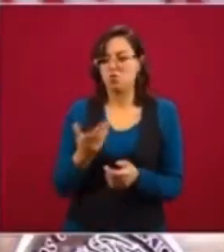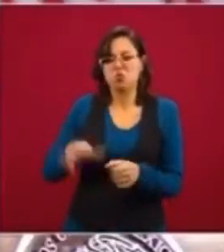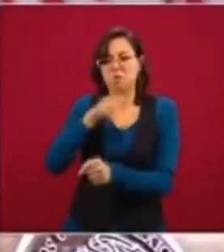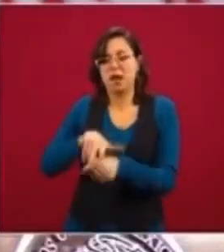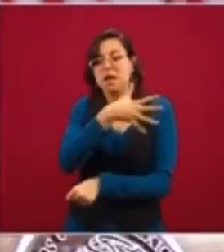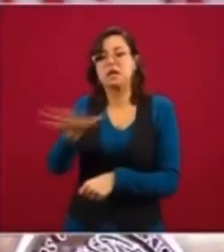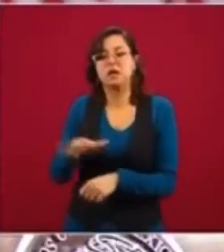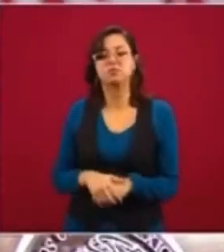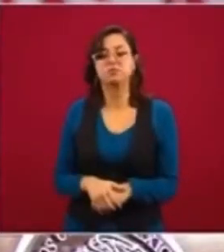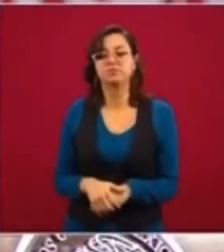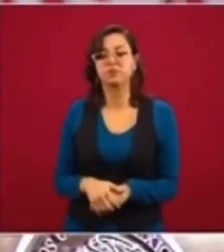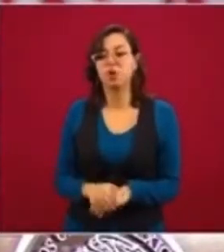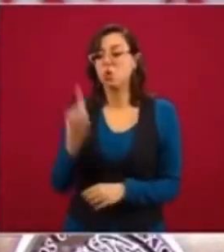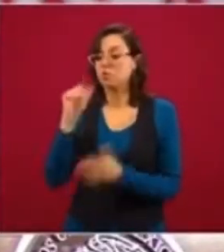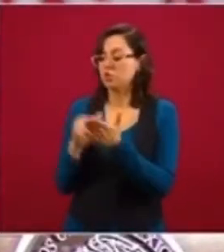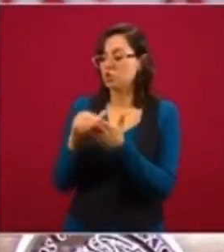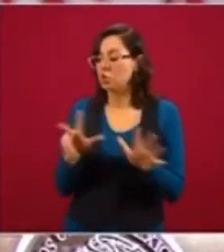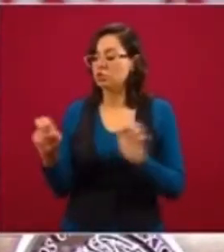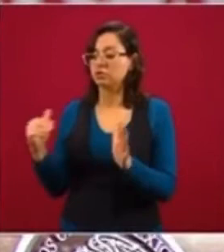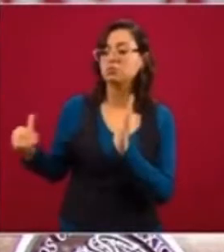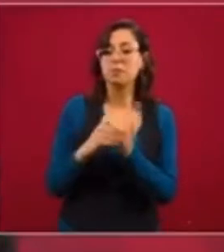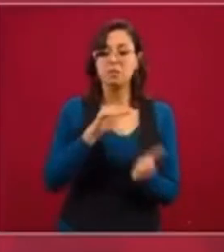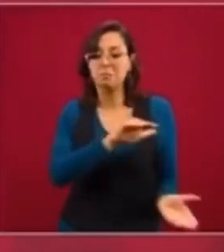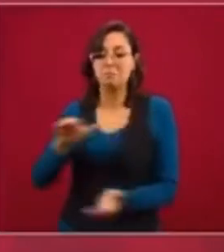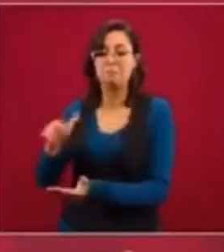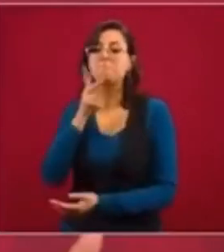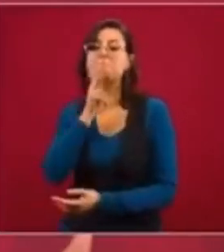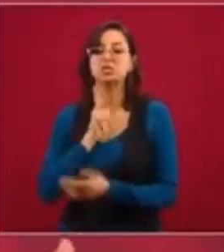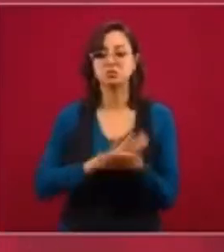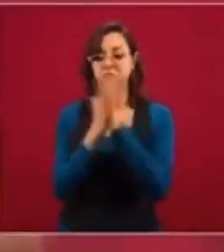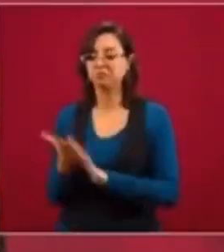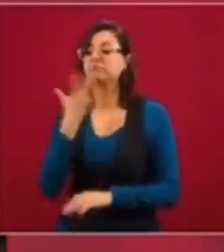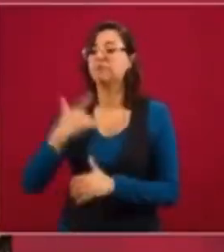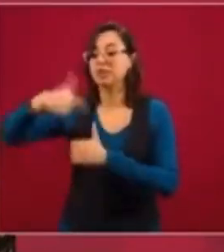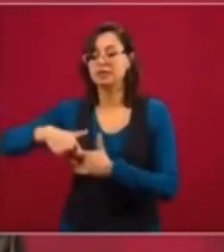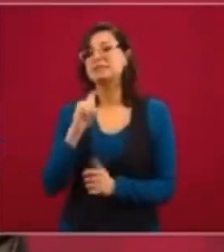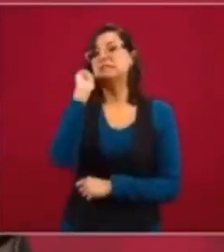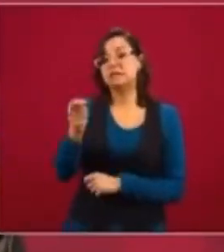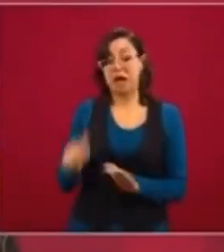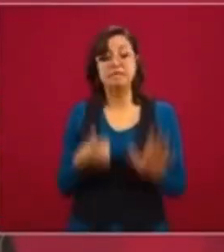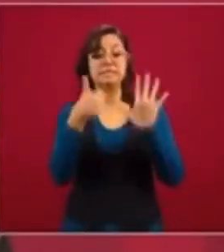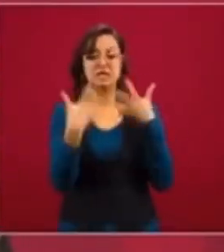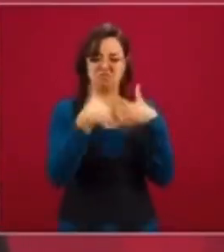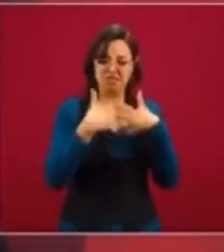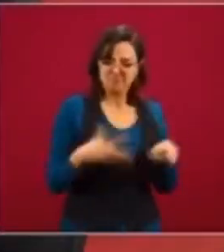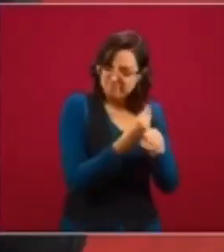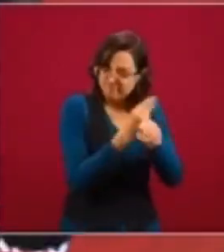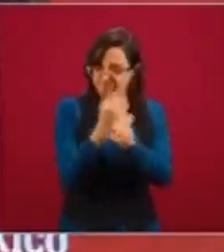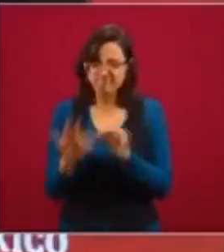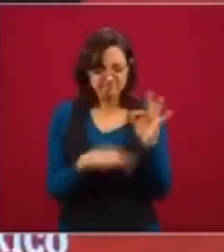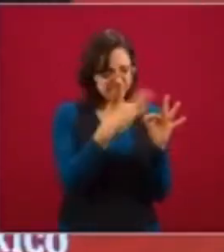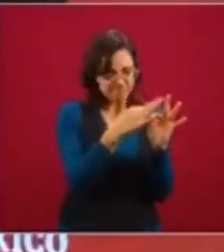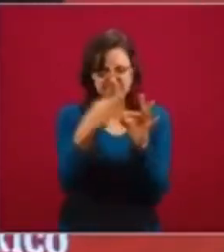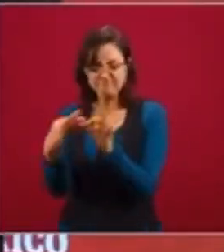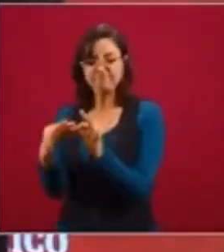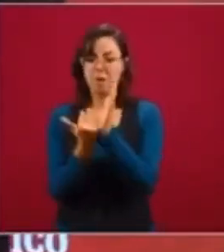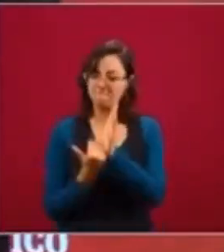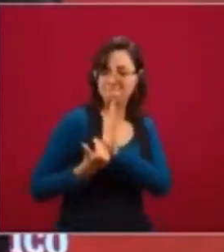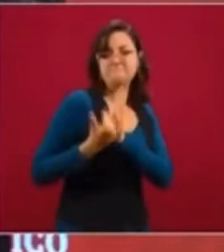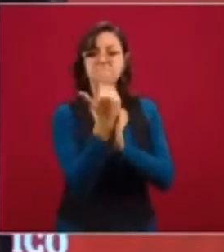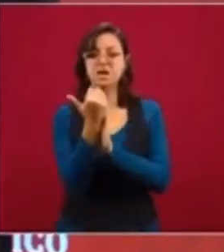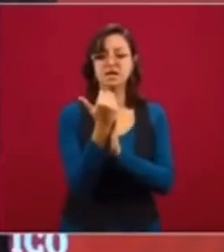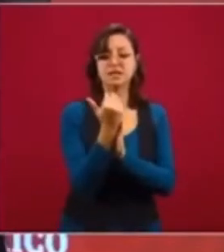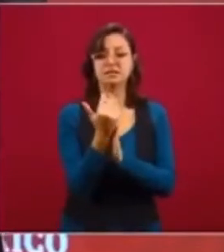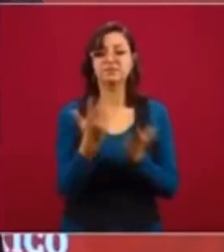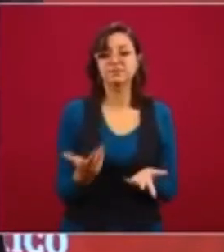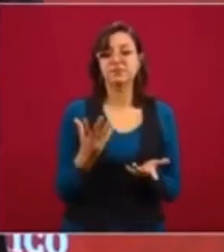Cuando mucho, un millón ochocientos mil barriles. O sea que si levantamos las seis refinerías, cerca del millón quinientos mil,